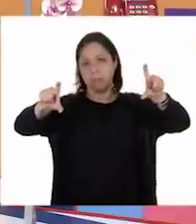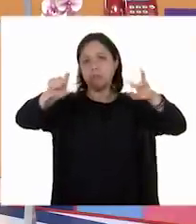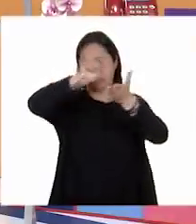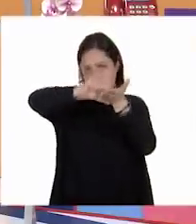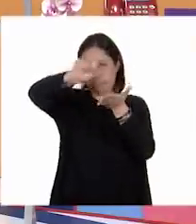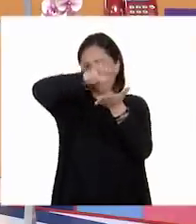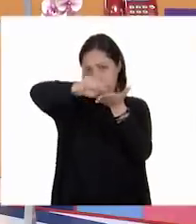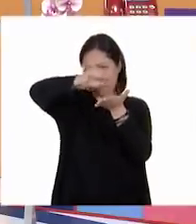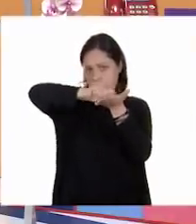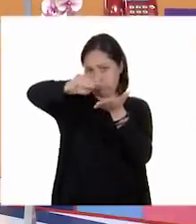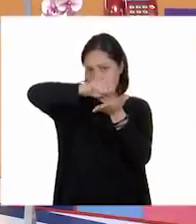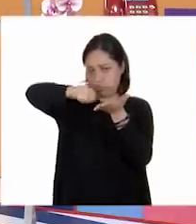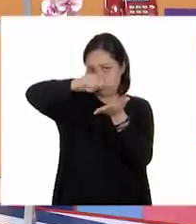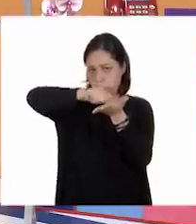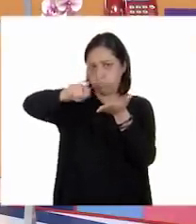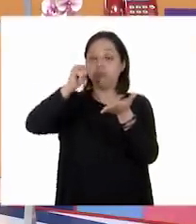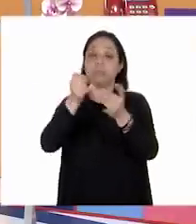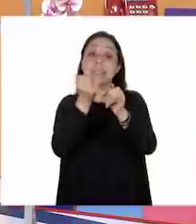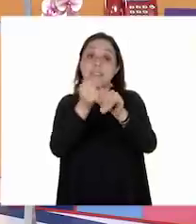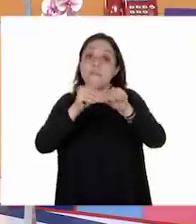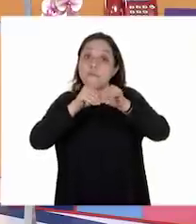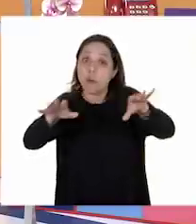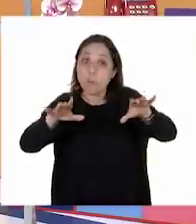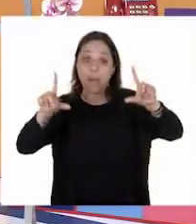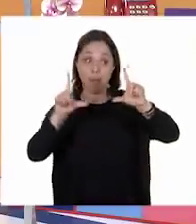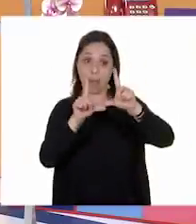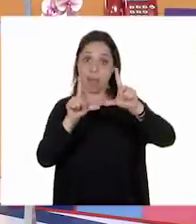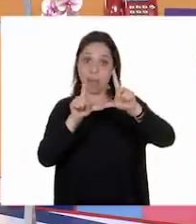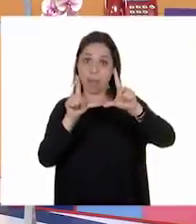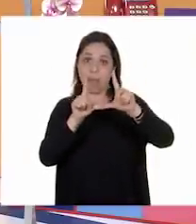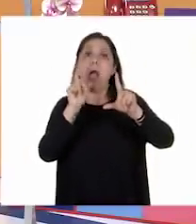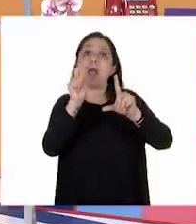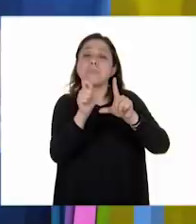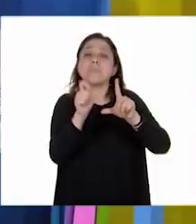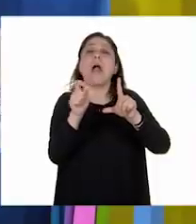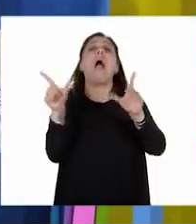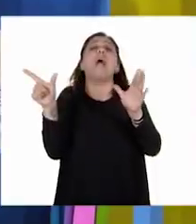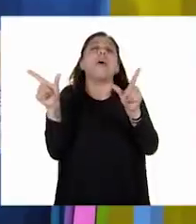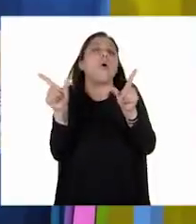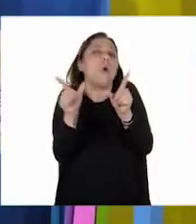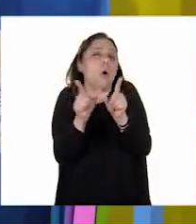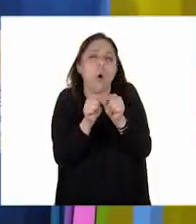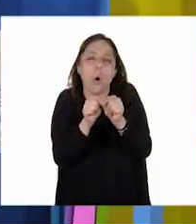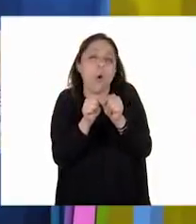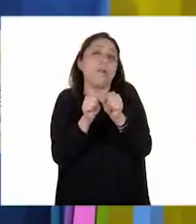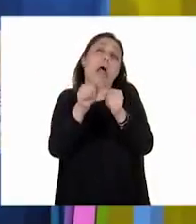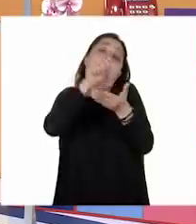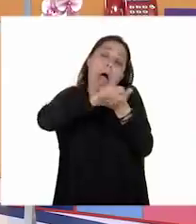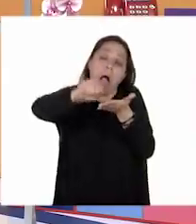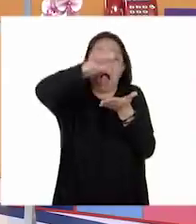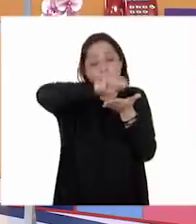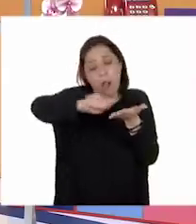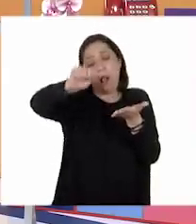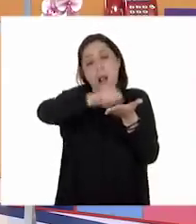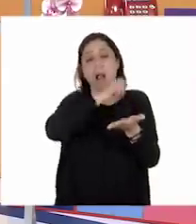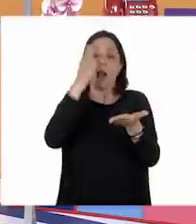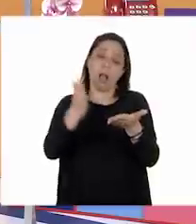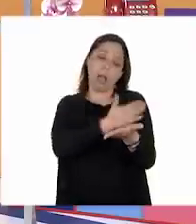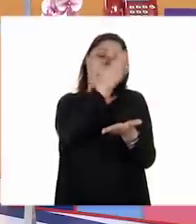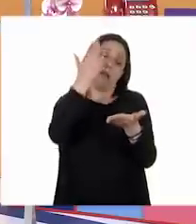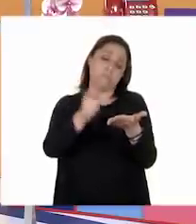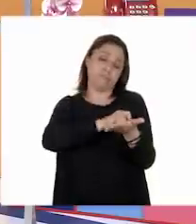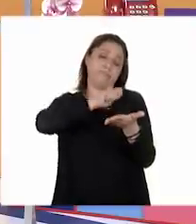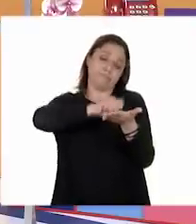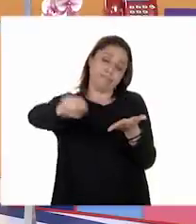volvemos a recalcar que la ficha informativa es un texto corto. Así es. ¿Verdad? No es un texto largo de hojas y de hojas. No, es un